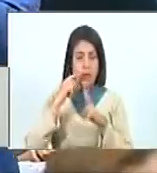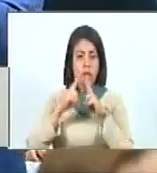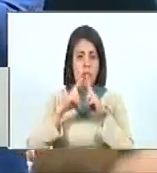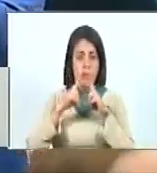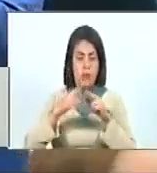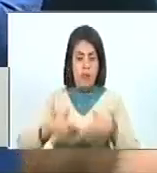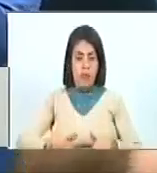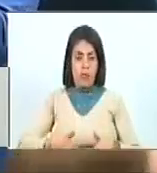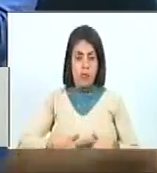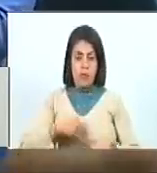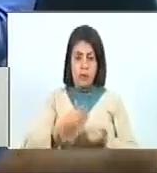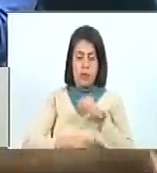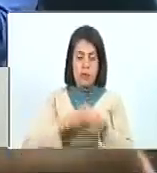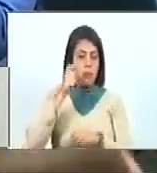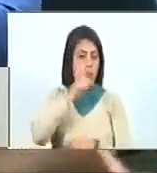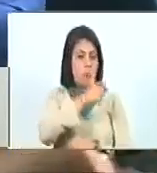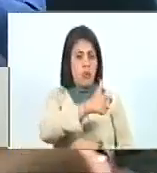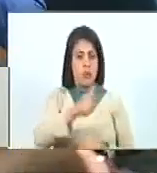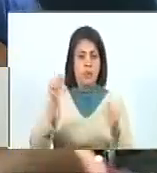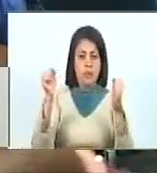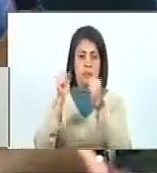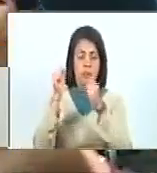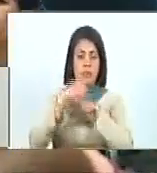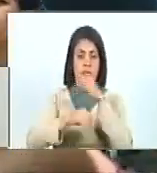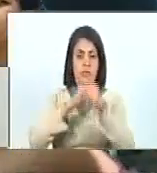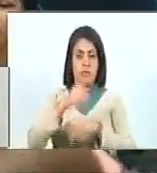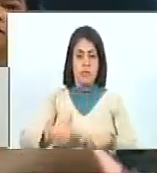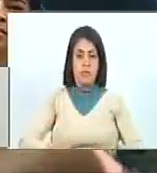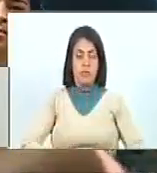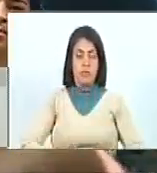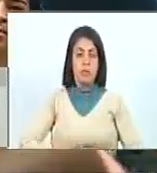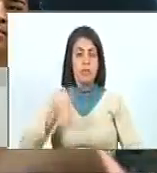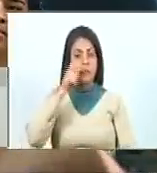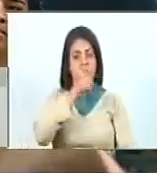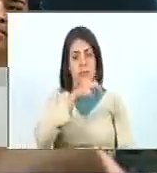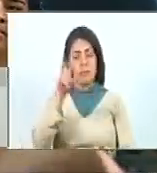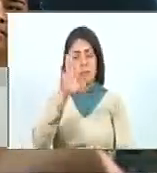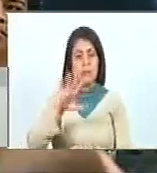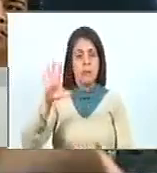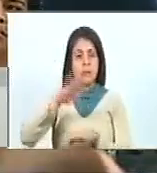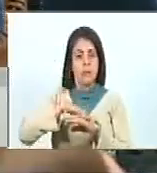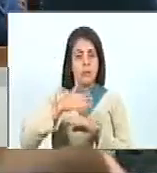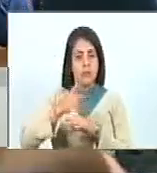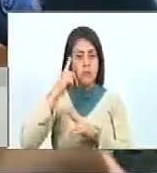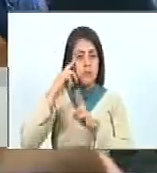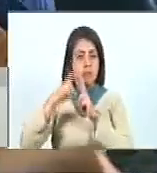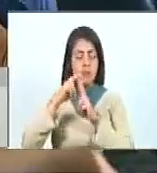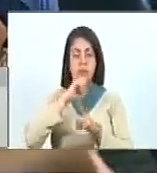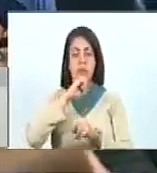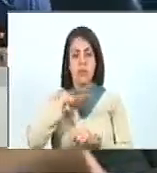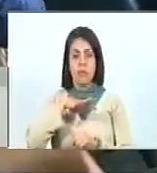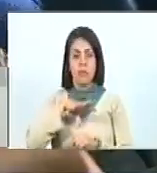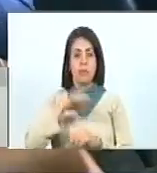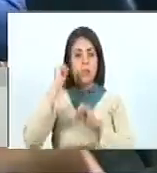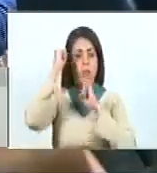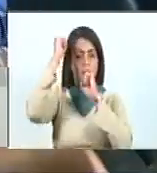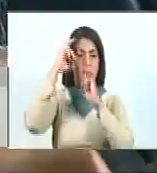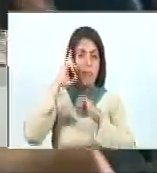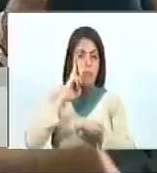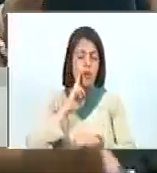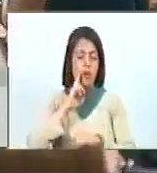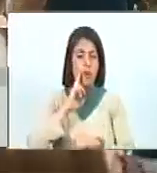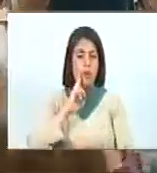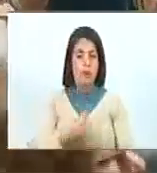el esfuerzo que ha hecho el pueblo de Mérida y el esfuerzo que ha hecho el pueblo de Venezuela en reconocer nuestra historia. ¡Que viva Bolívar!